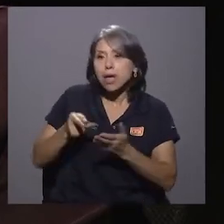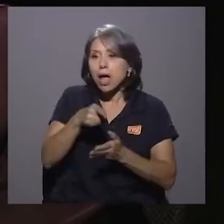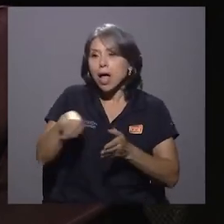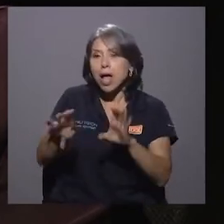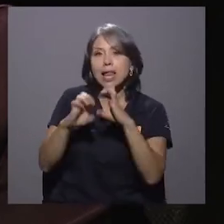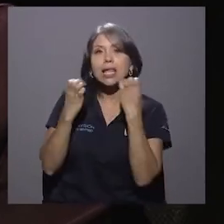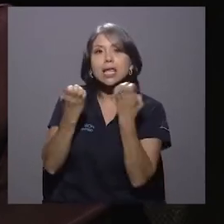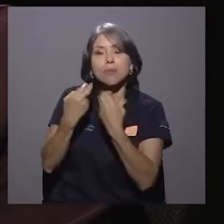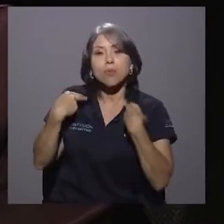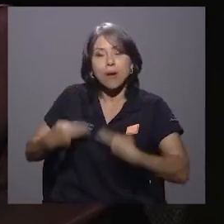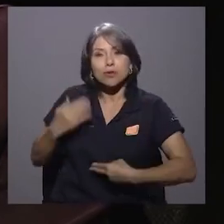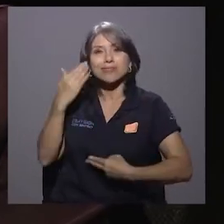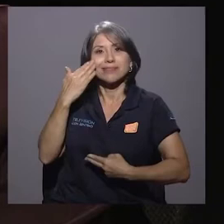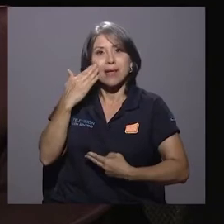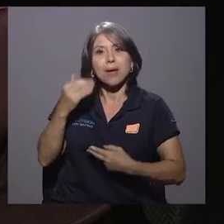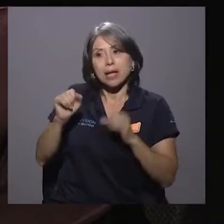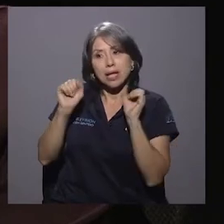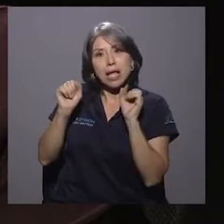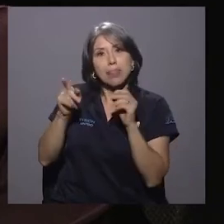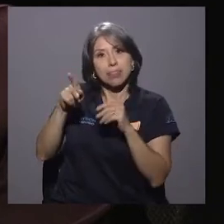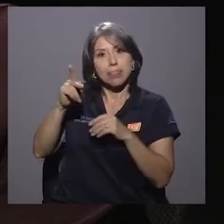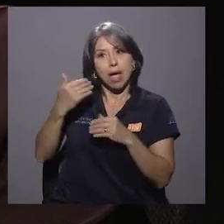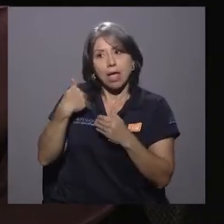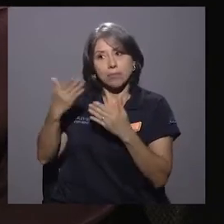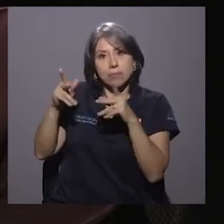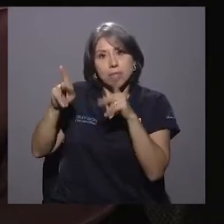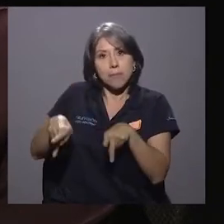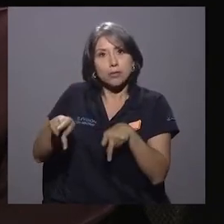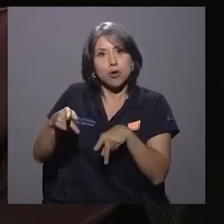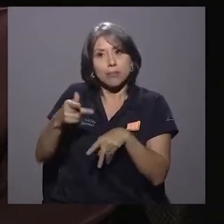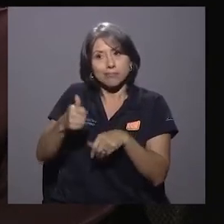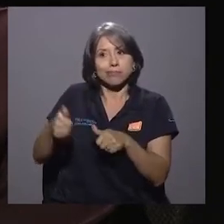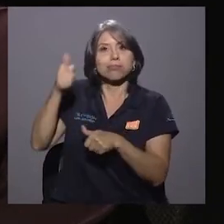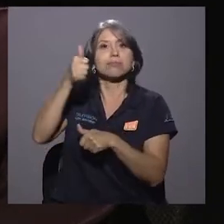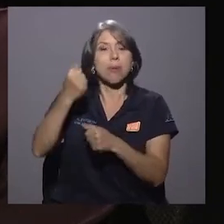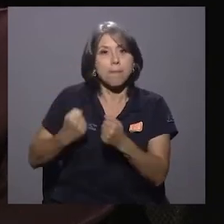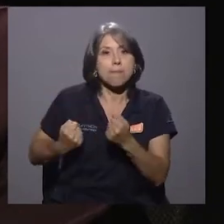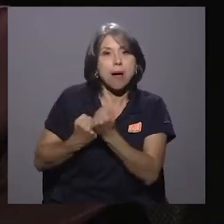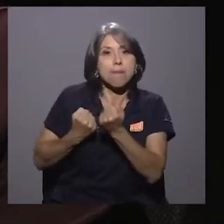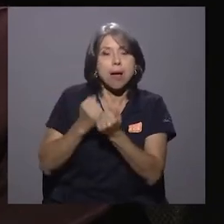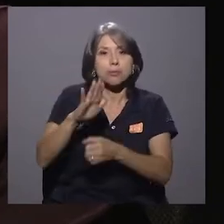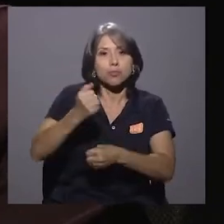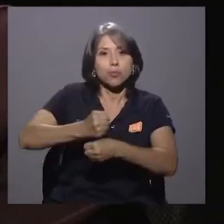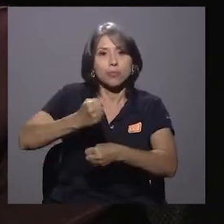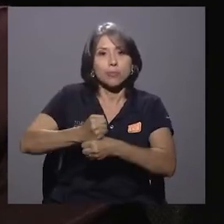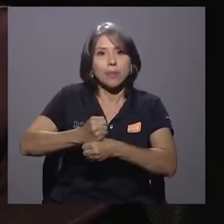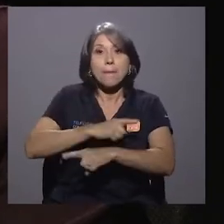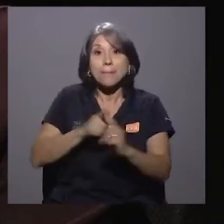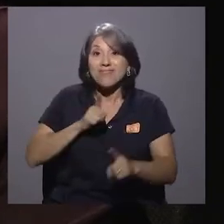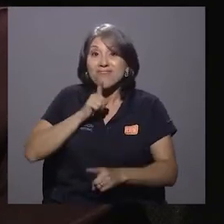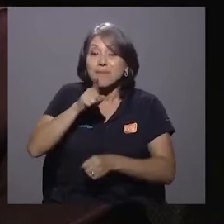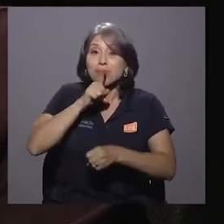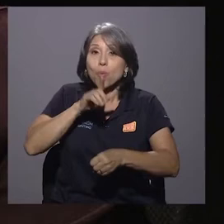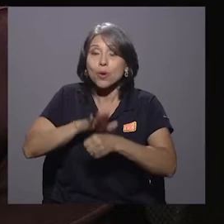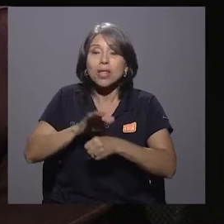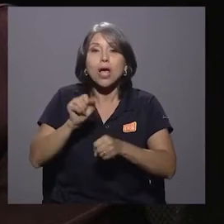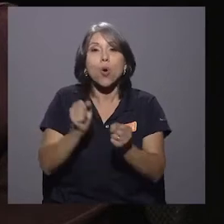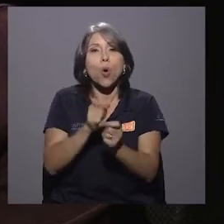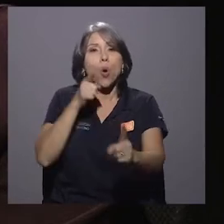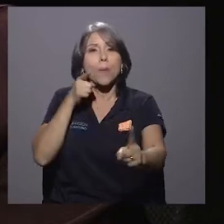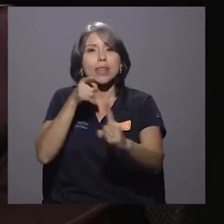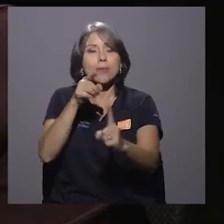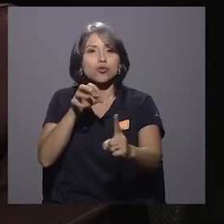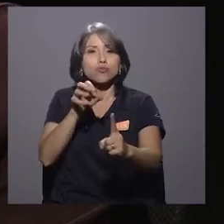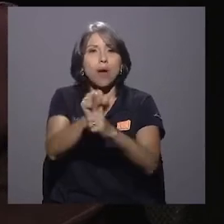con una figura que va a respaldar la gestión. Pero una gestión realmente que esté comprometida con alcanzar nuestros objetivos.